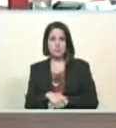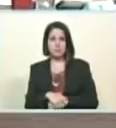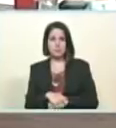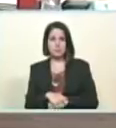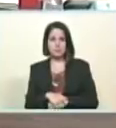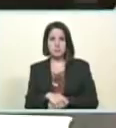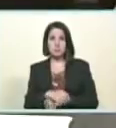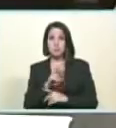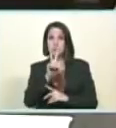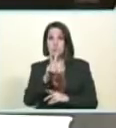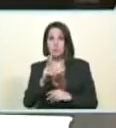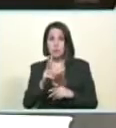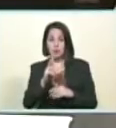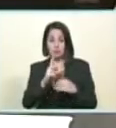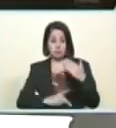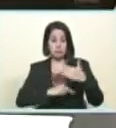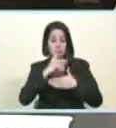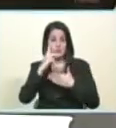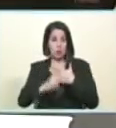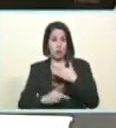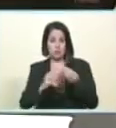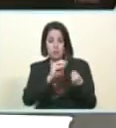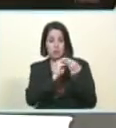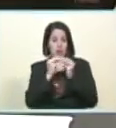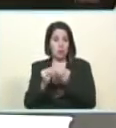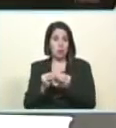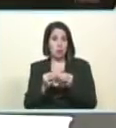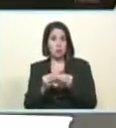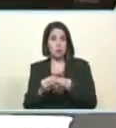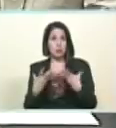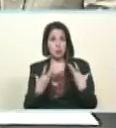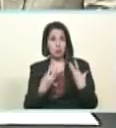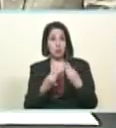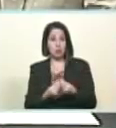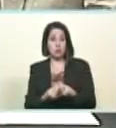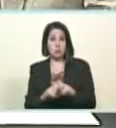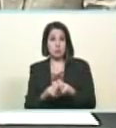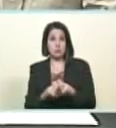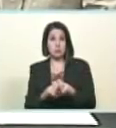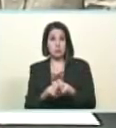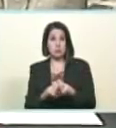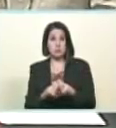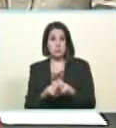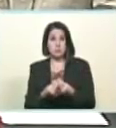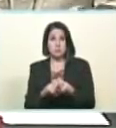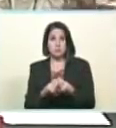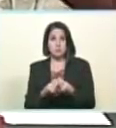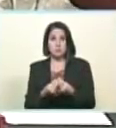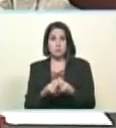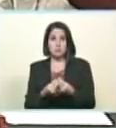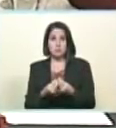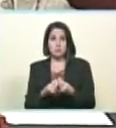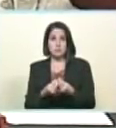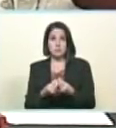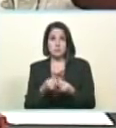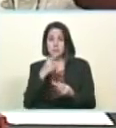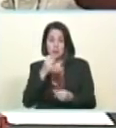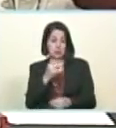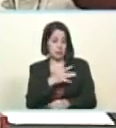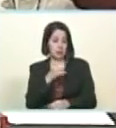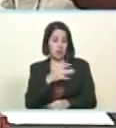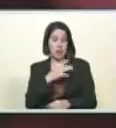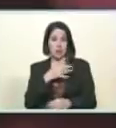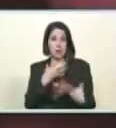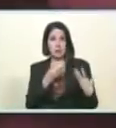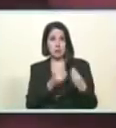son dos programas que van de la mano porque son dos programas regidos por el carnet de la